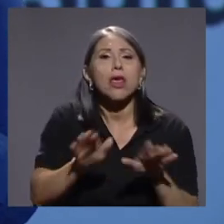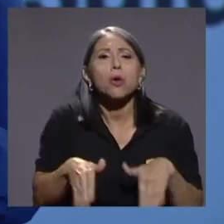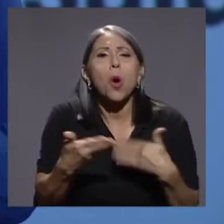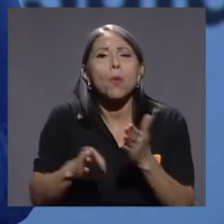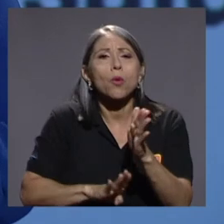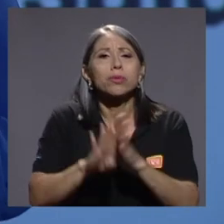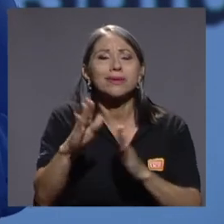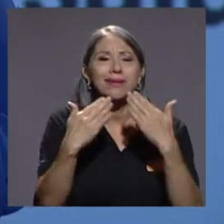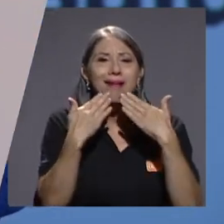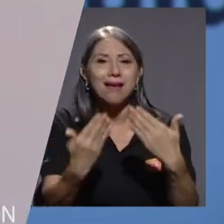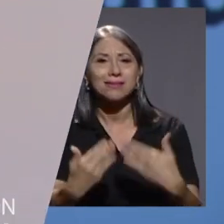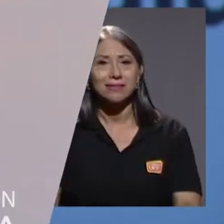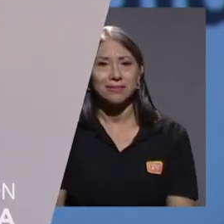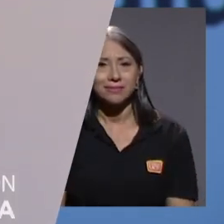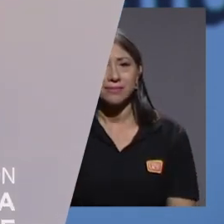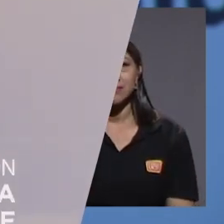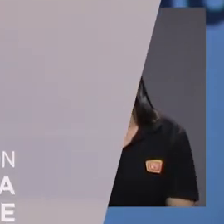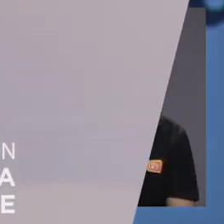Gracias.